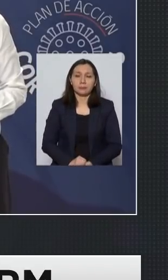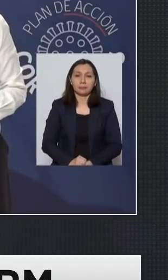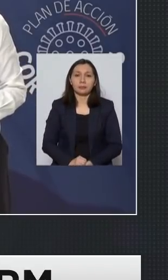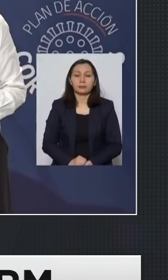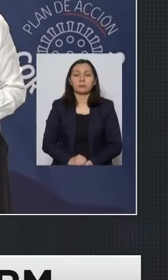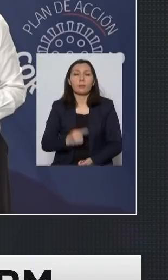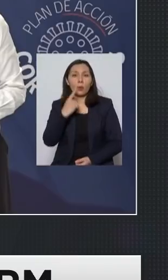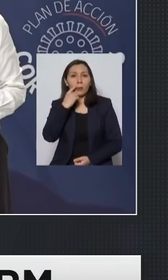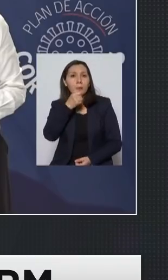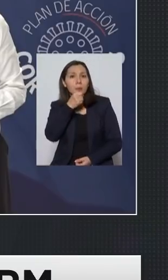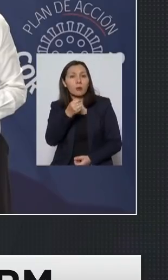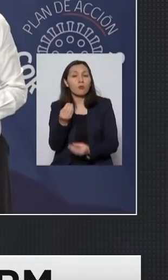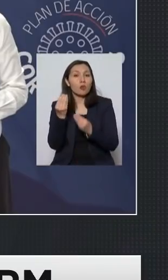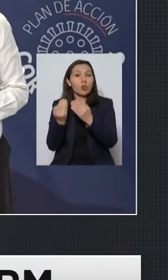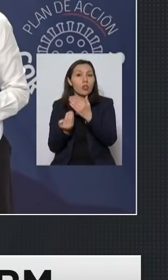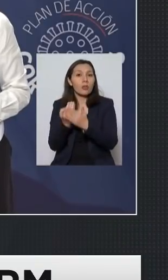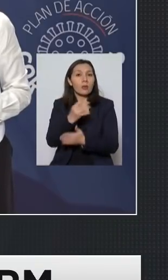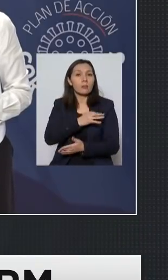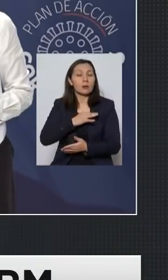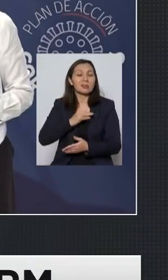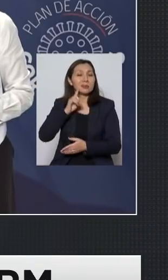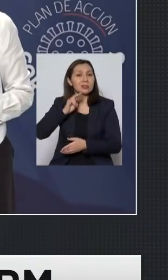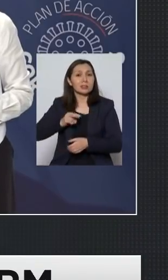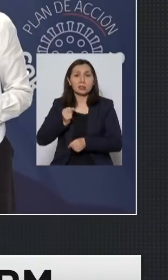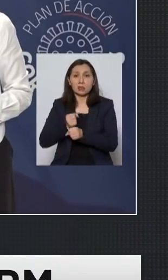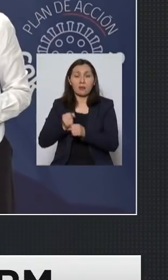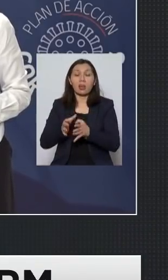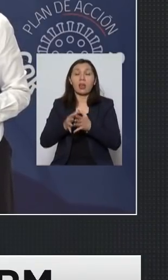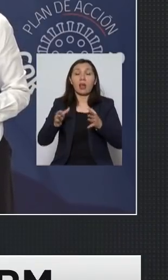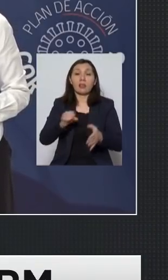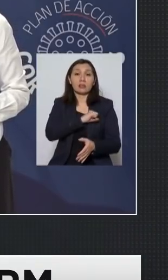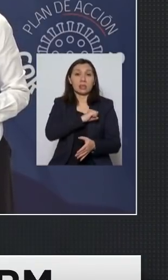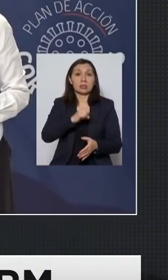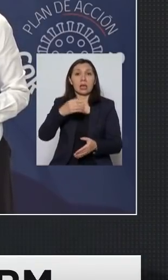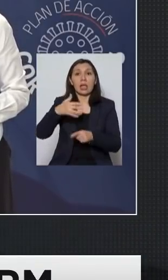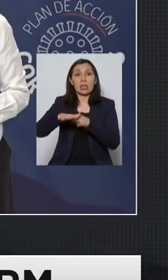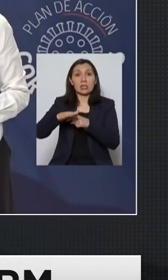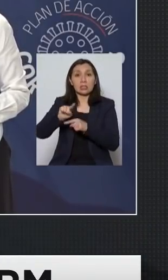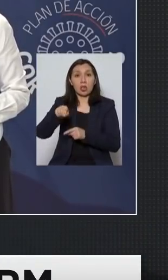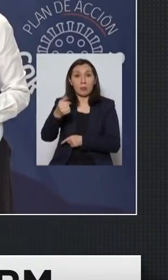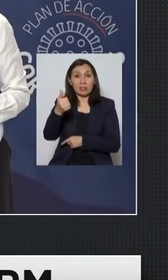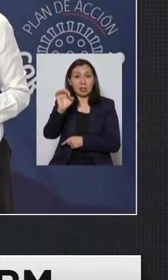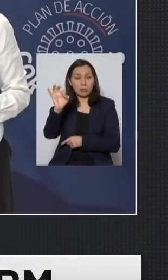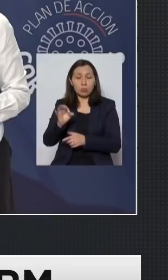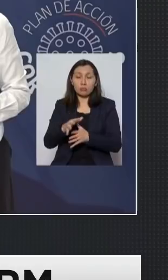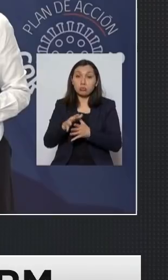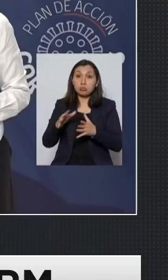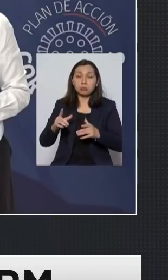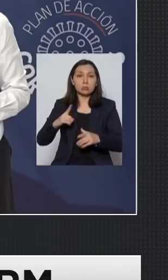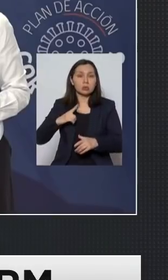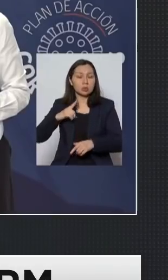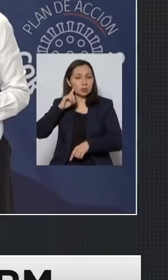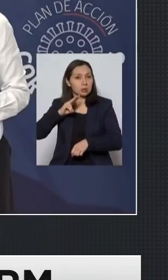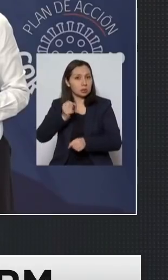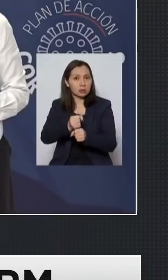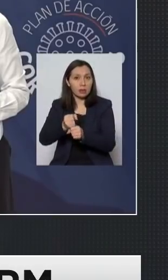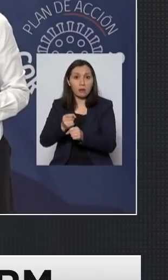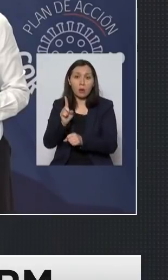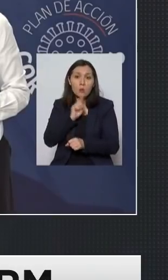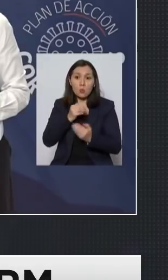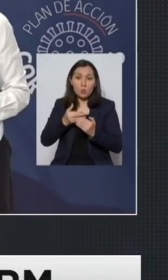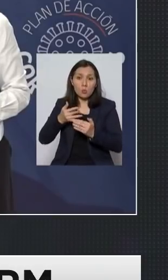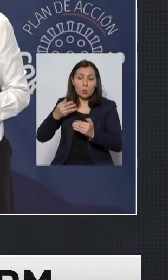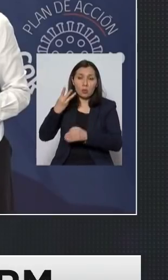Ministro buenos días el desempleo en el Gran Santiago llegó al 15,6% una de las cifras más altas de los últimos 30 años